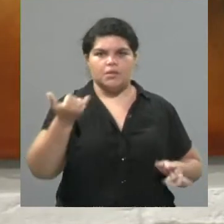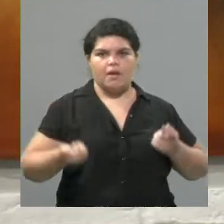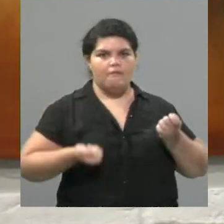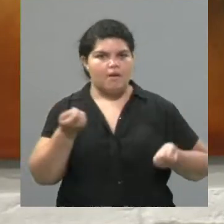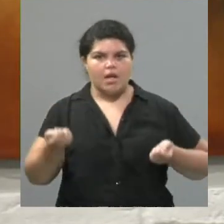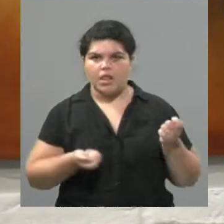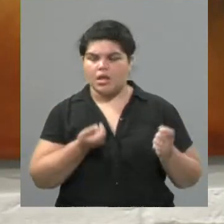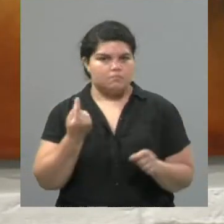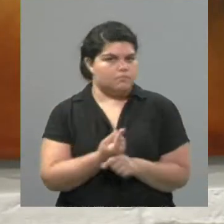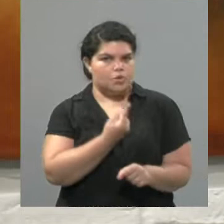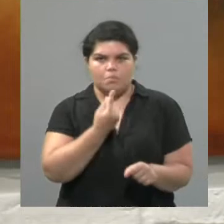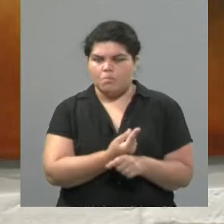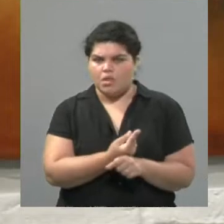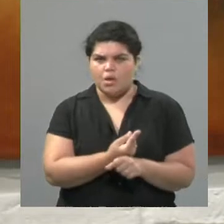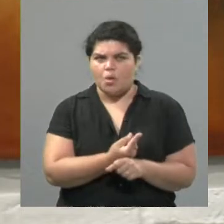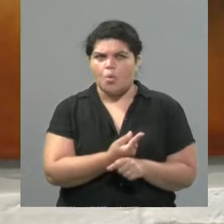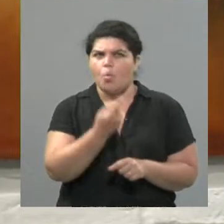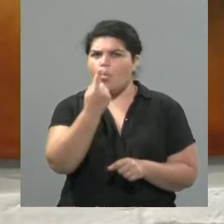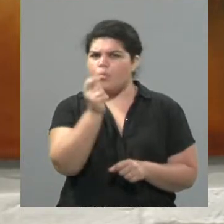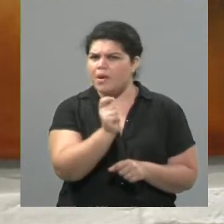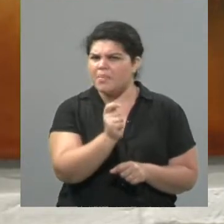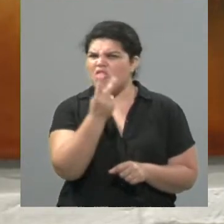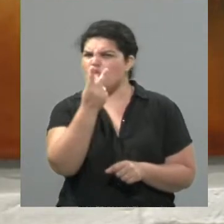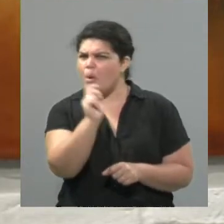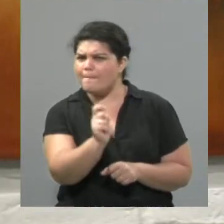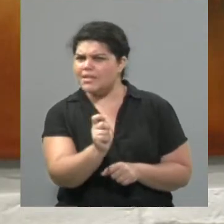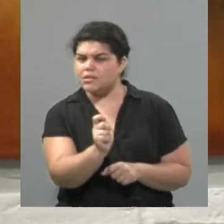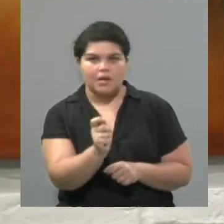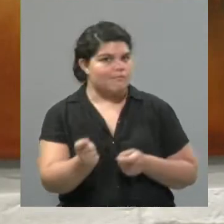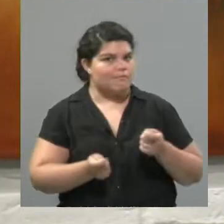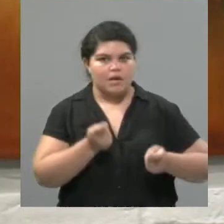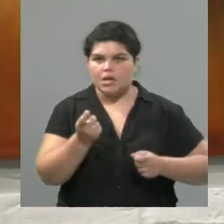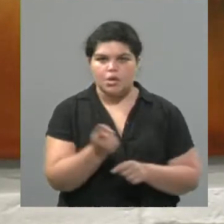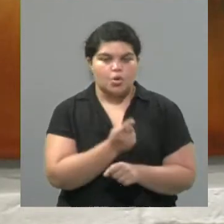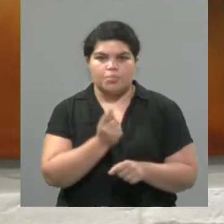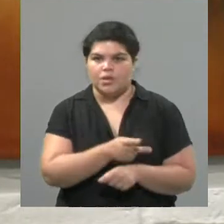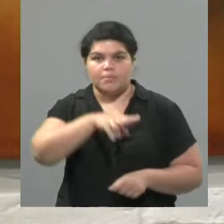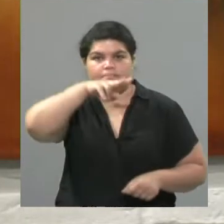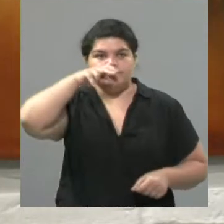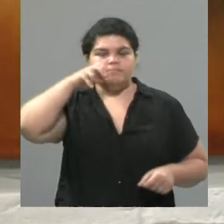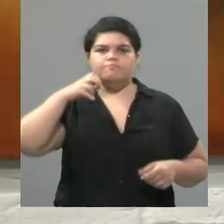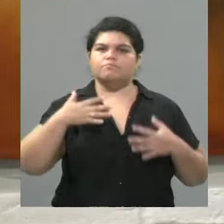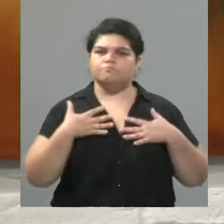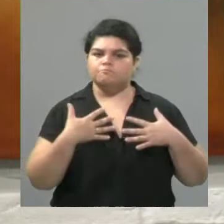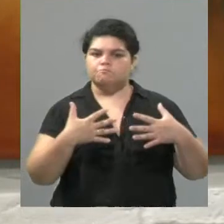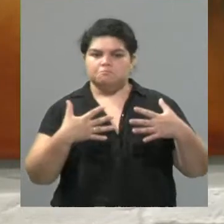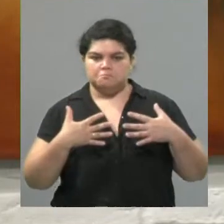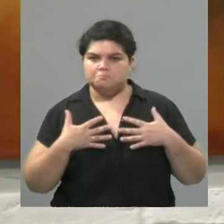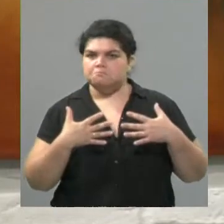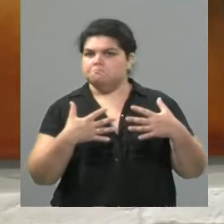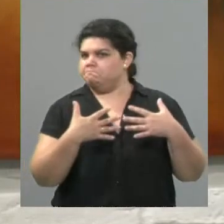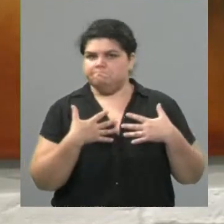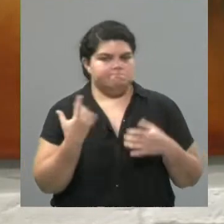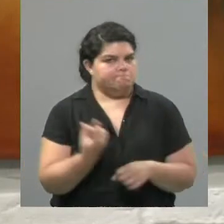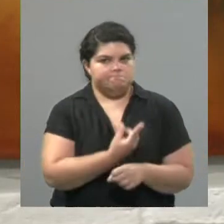de bailar por lo menos un mes y medio, casi dos, porque realmente al sistema respiratorio me afectó mucho. Entonces fue un momento para